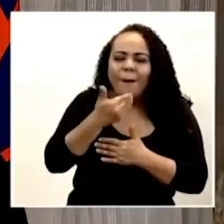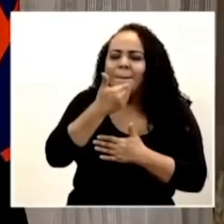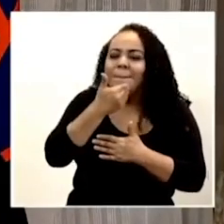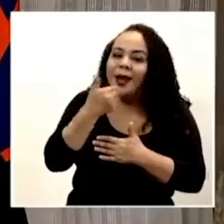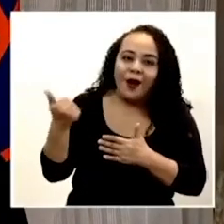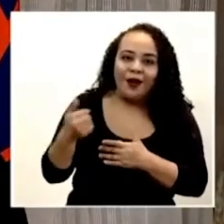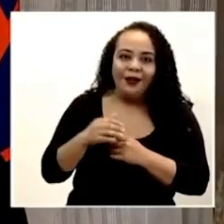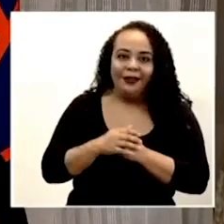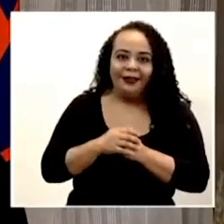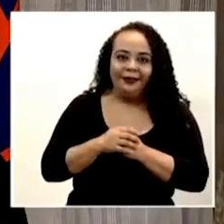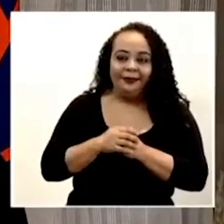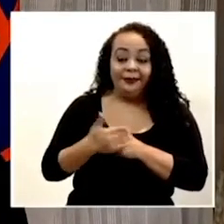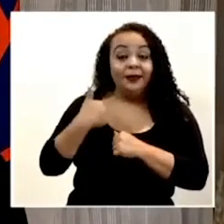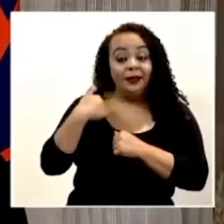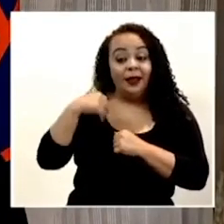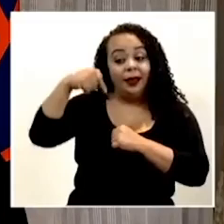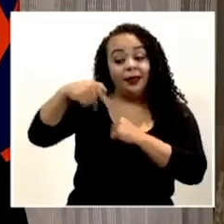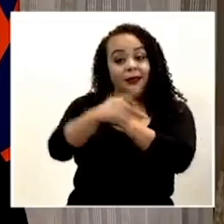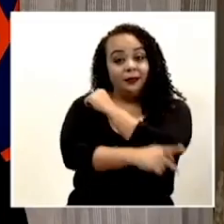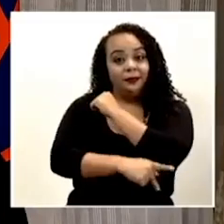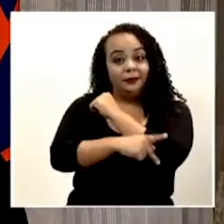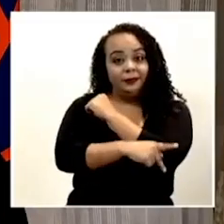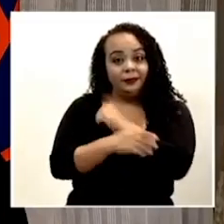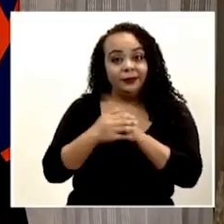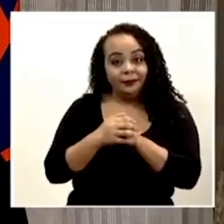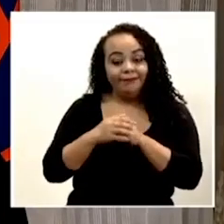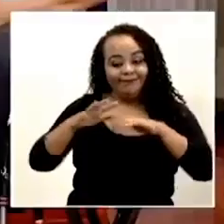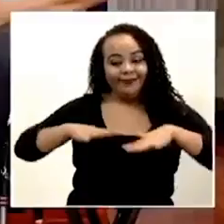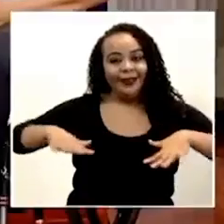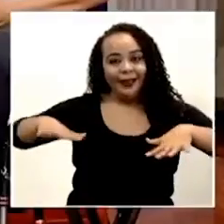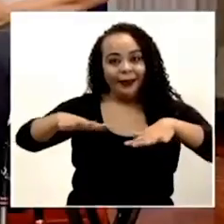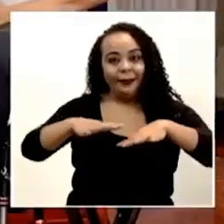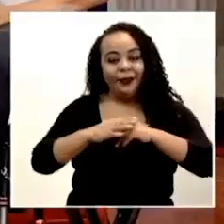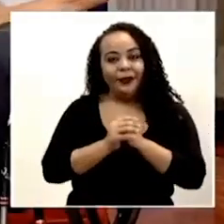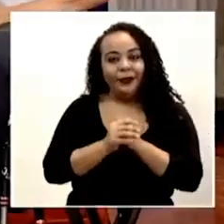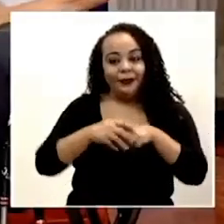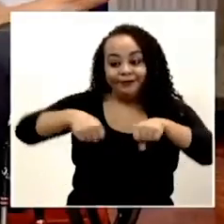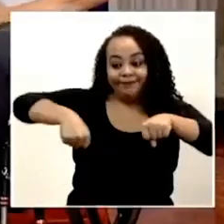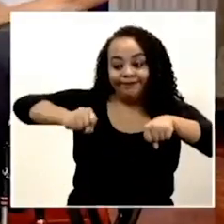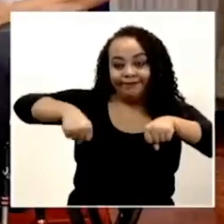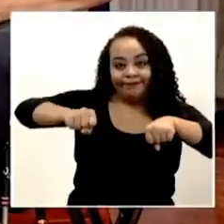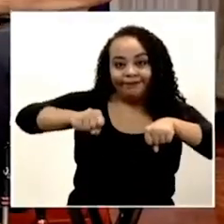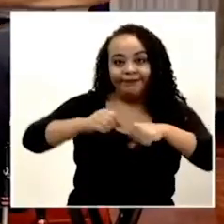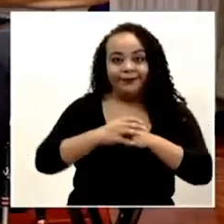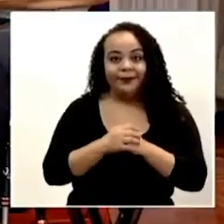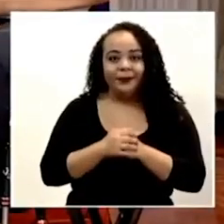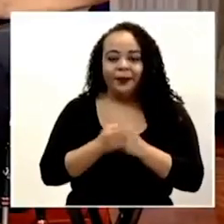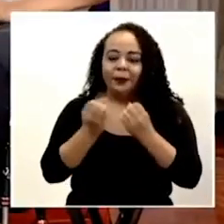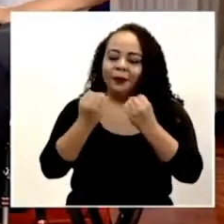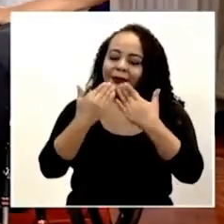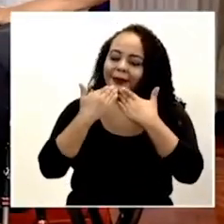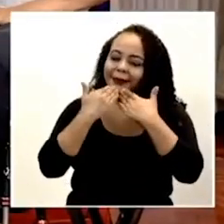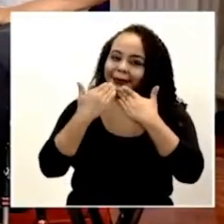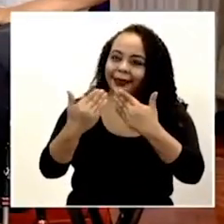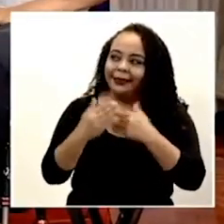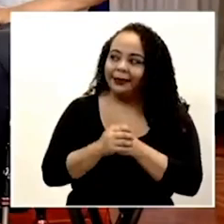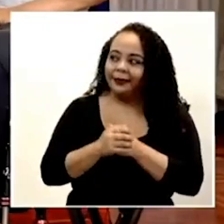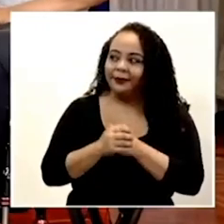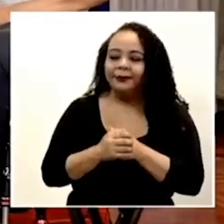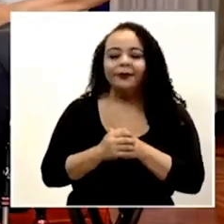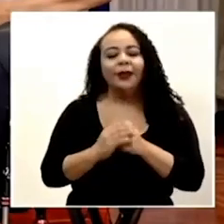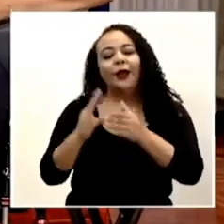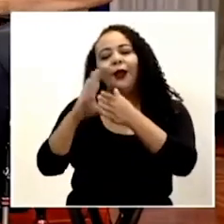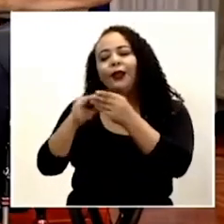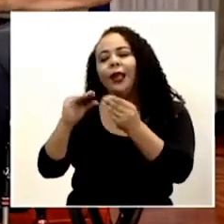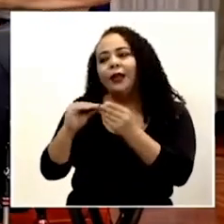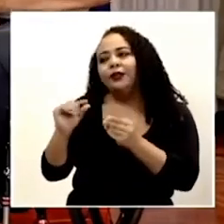que tiene este país en el campo del motocross. Muchísimas gracias. Contanos un